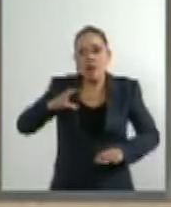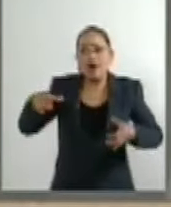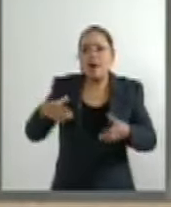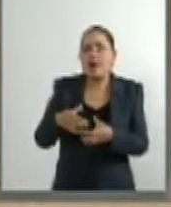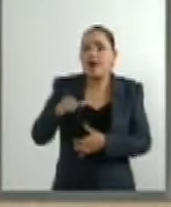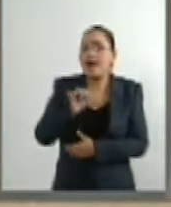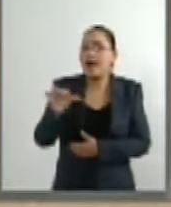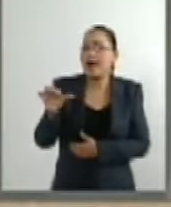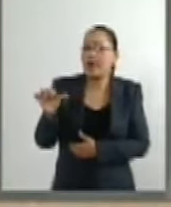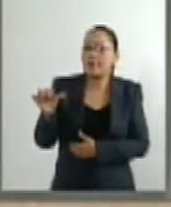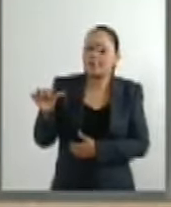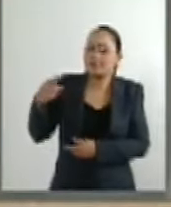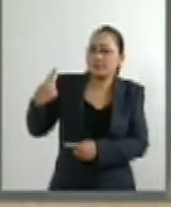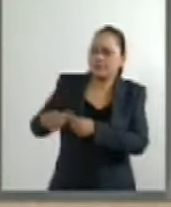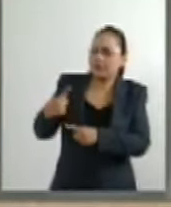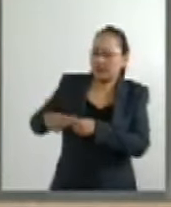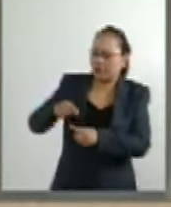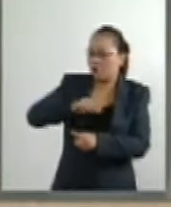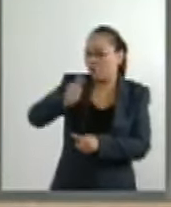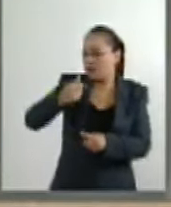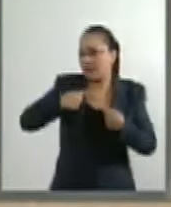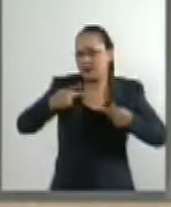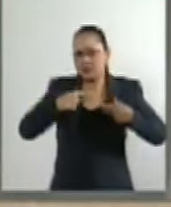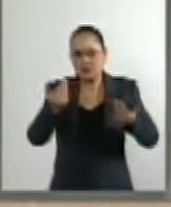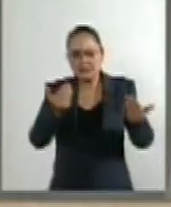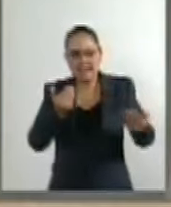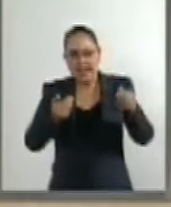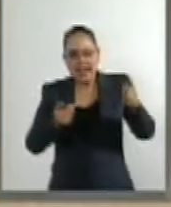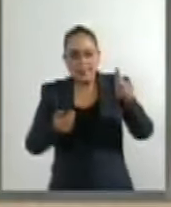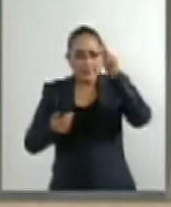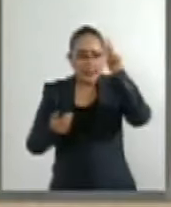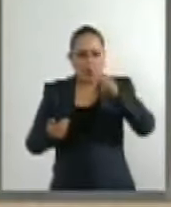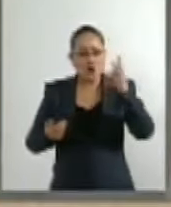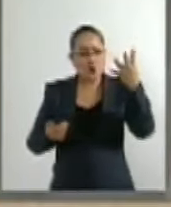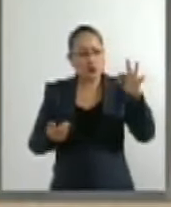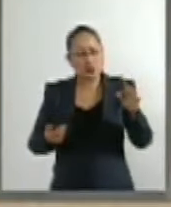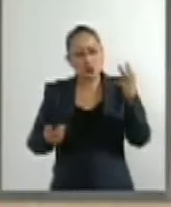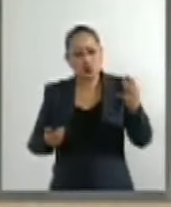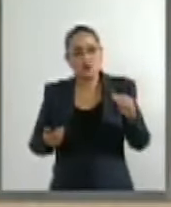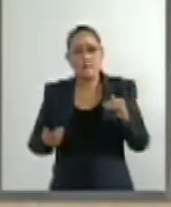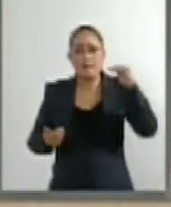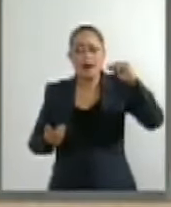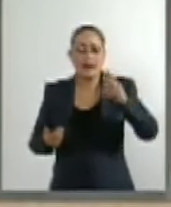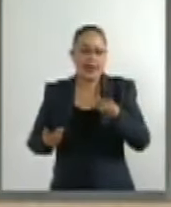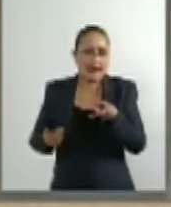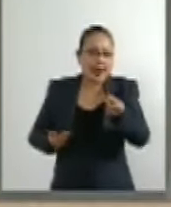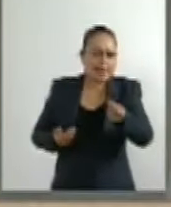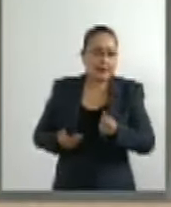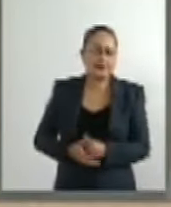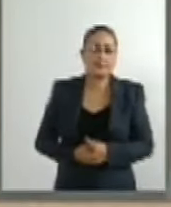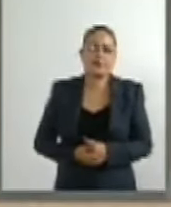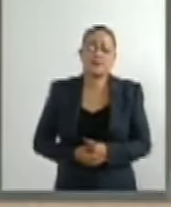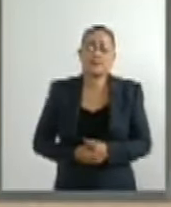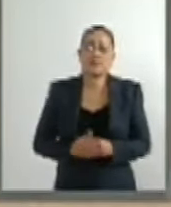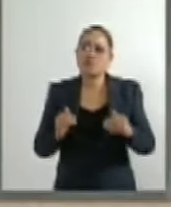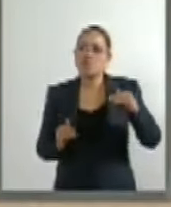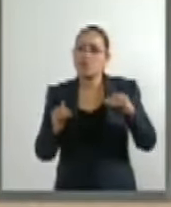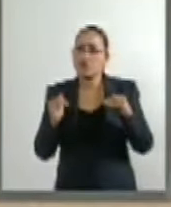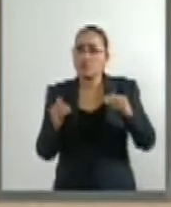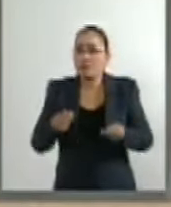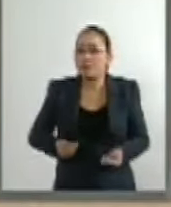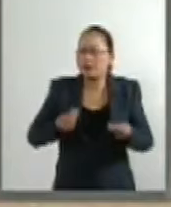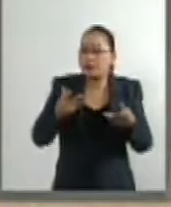por un asegurado típico. Afortunadamente, el costo del tratamiento se compensa como